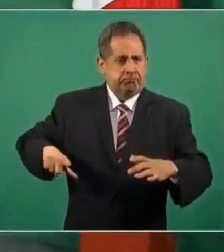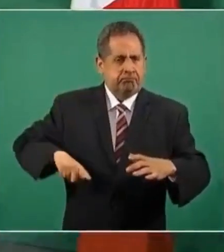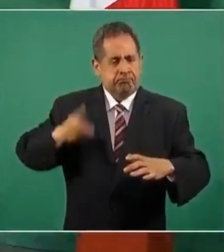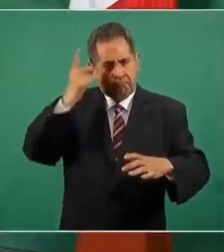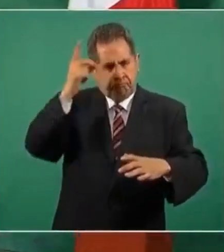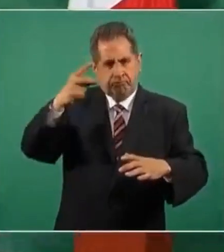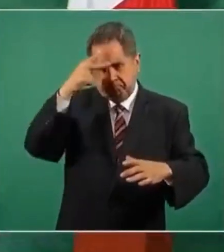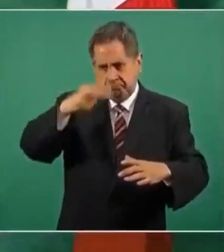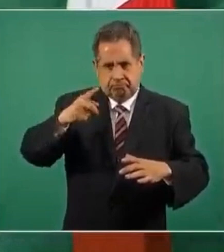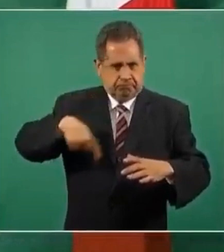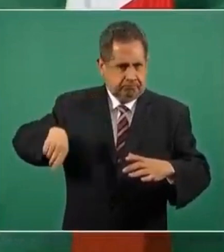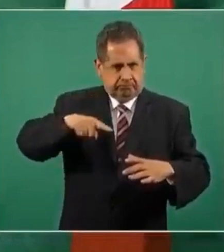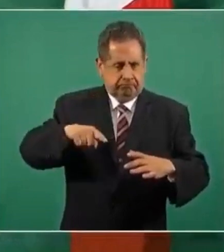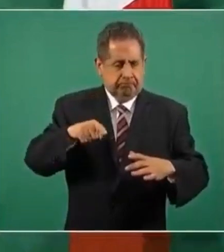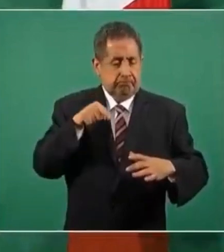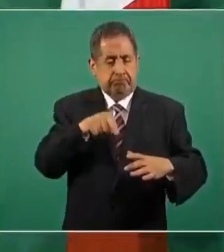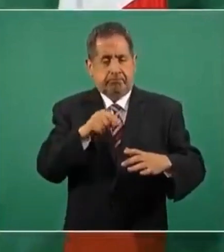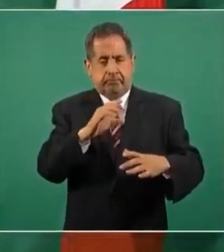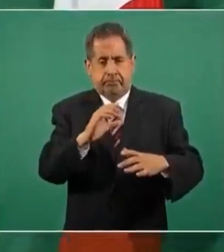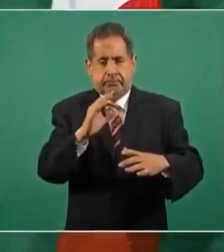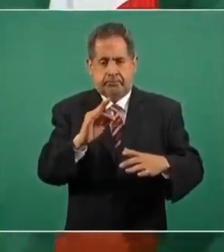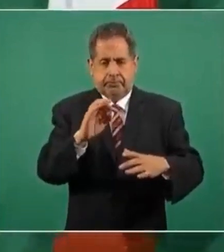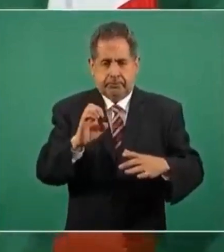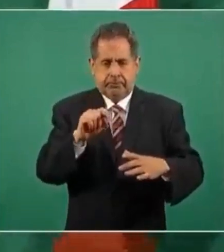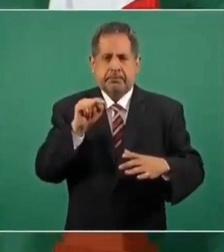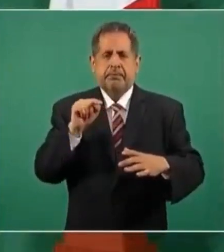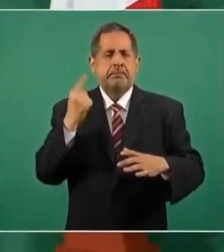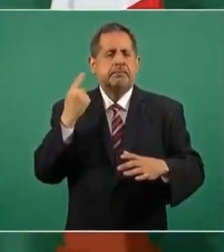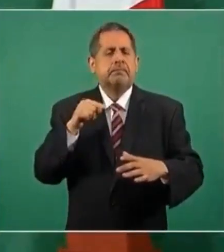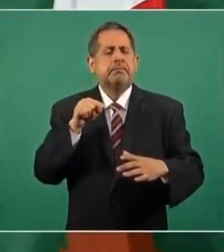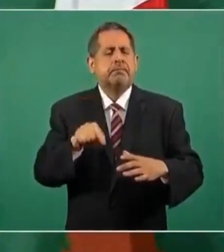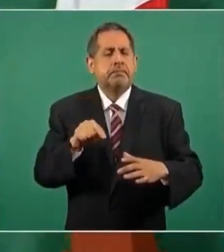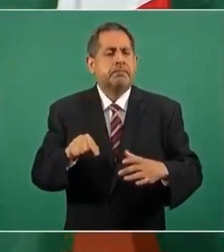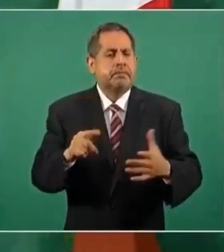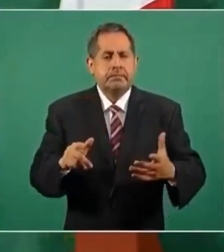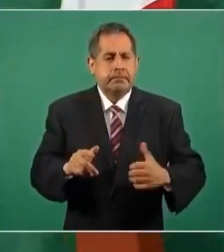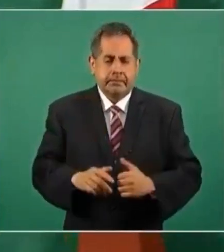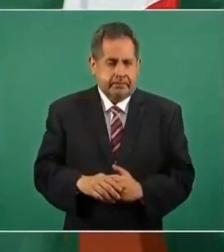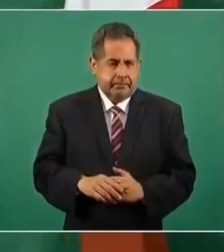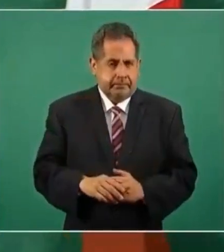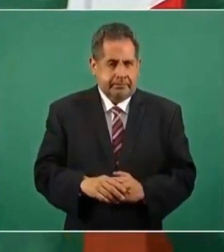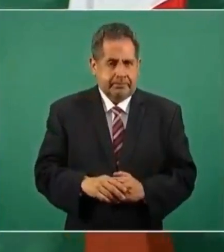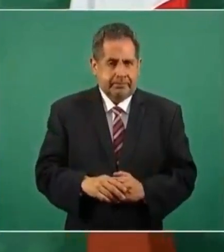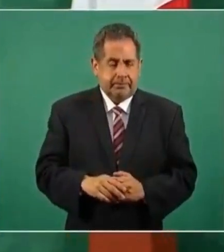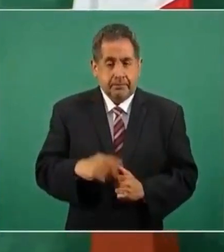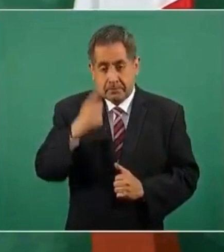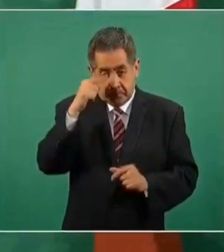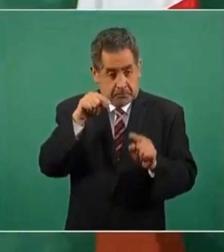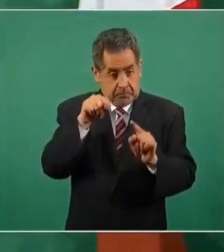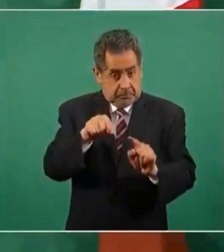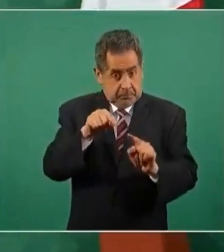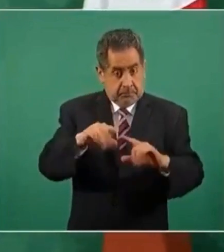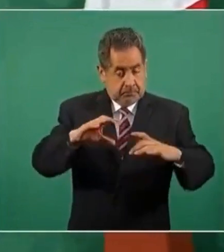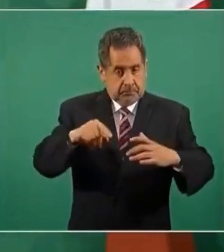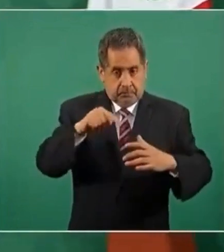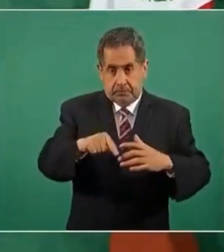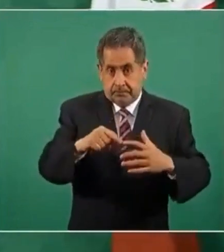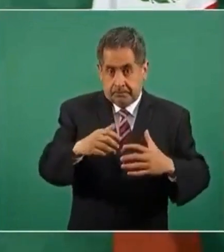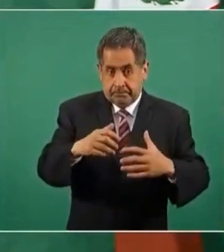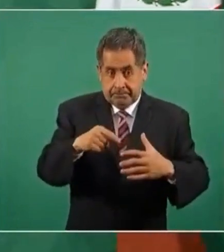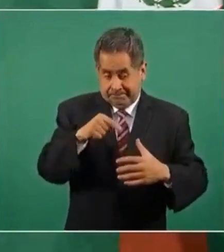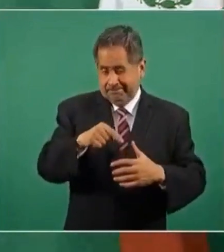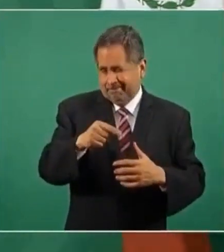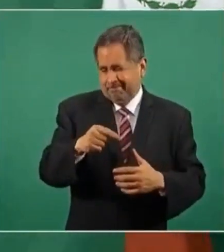para que esta empresa